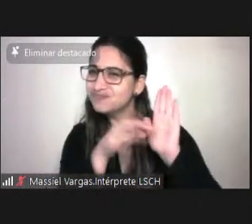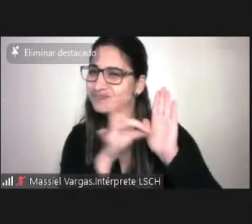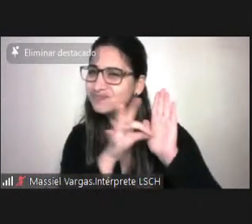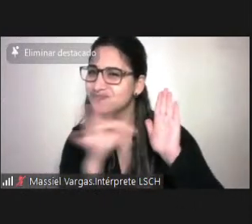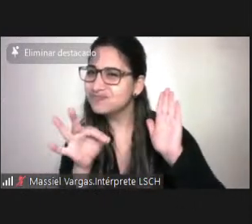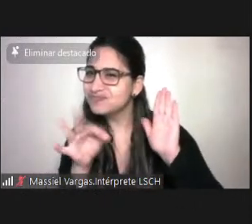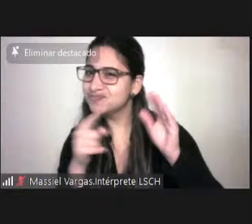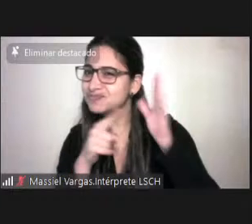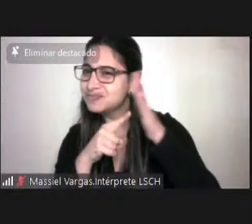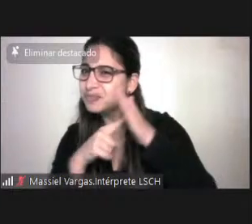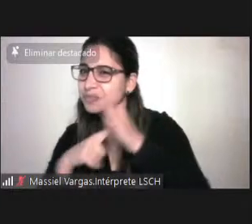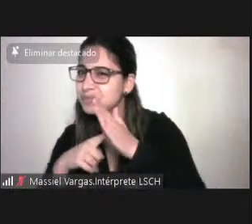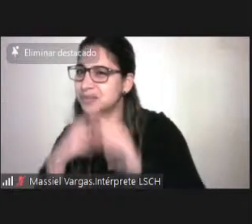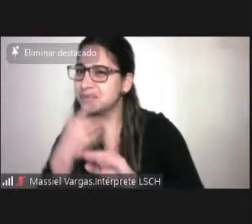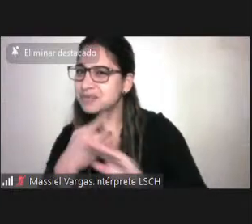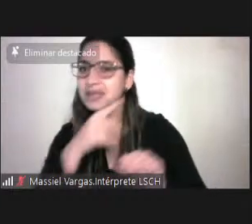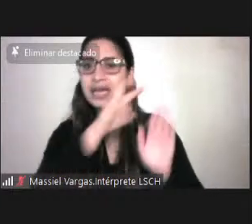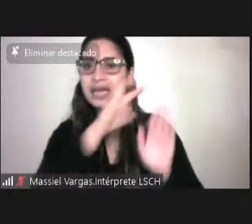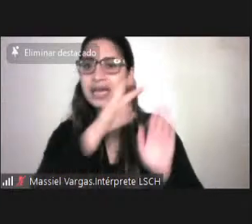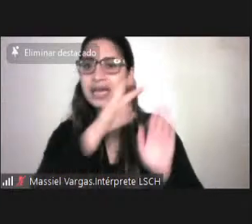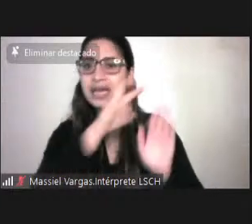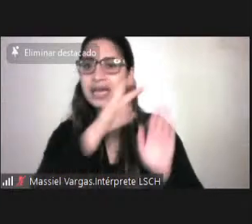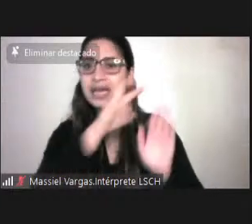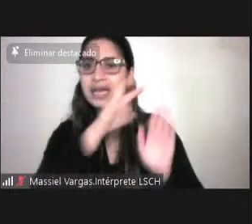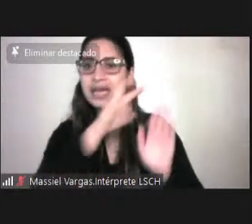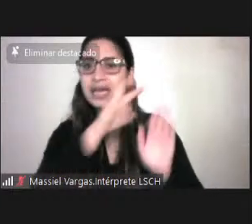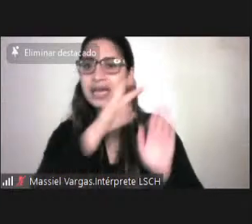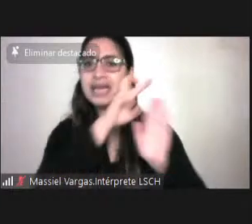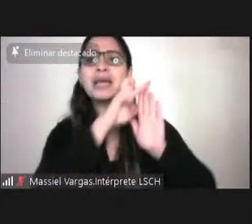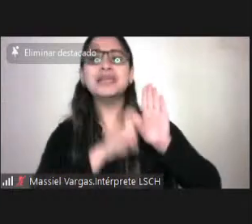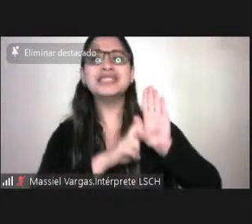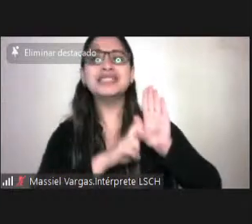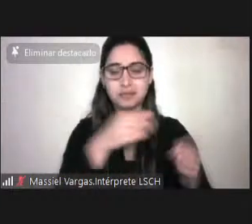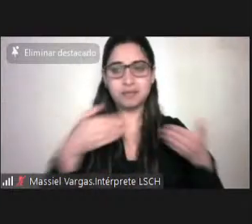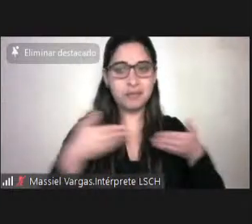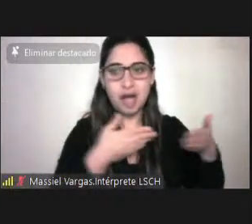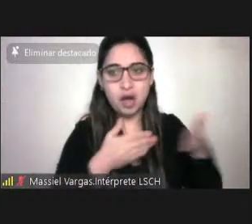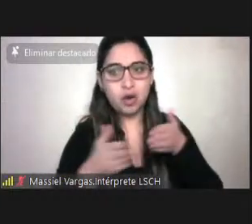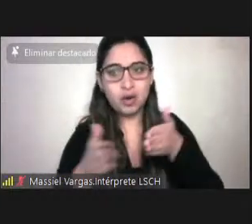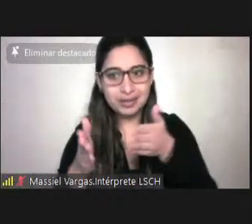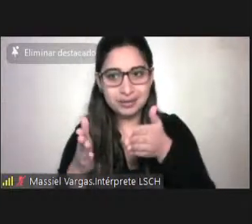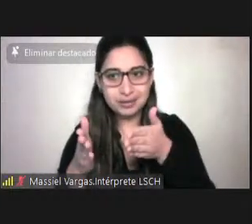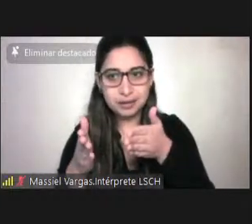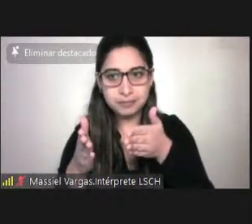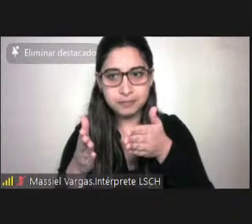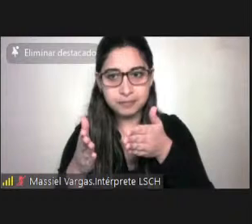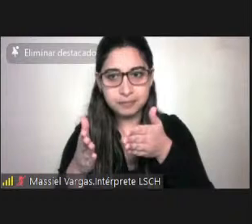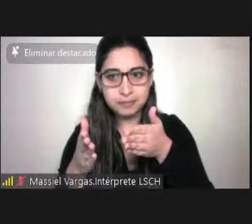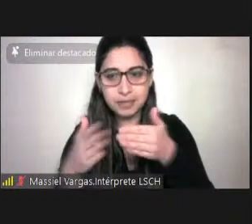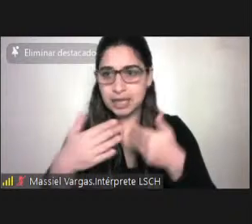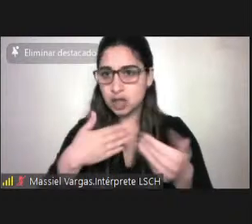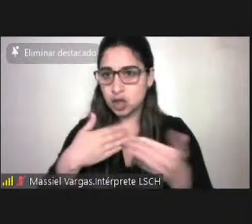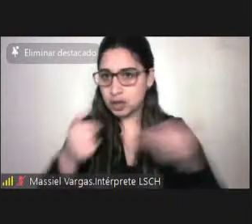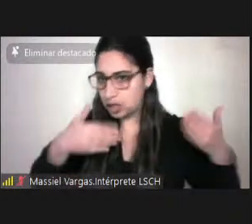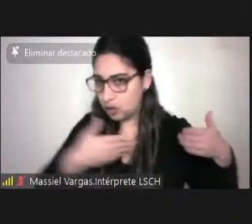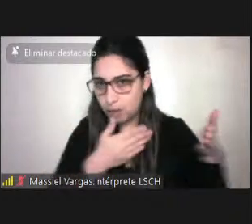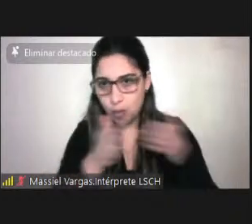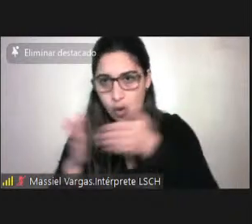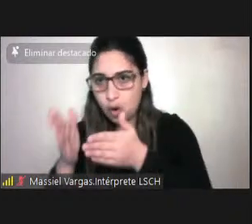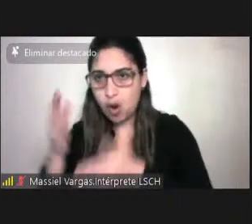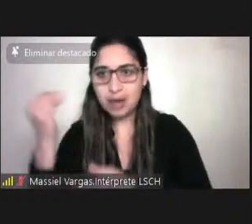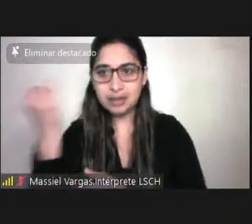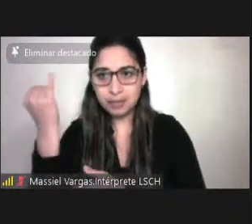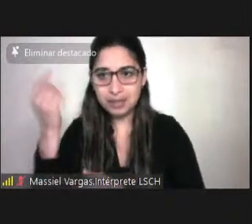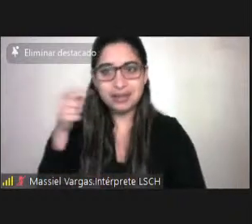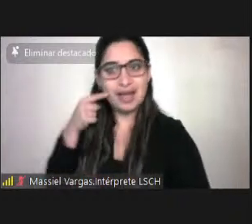estos principios que nos van a guiar por un razonamiento más lógico y vamos a decir, no, deberíamos ir por la ley independiente. Debemos